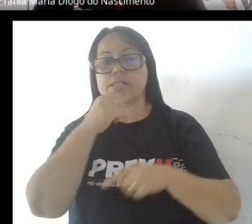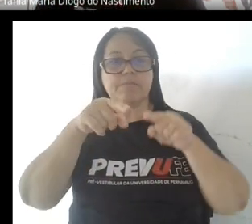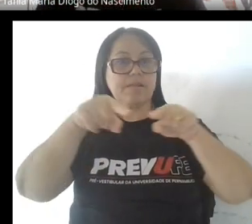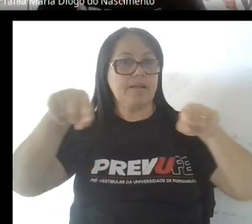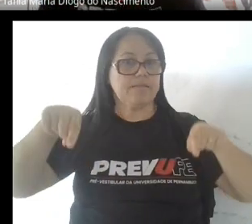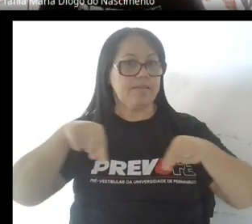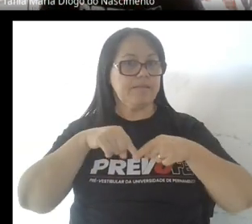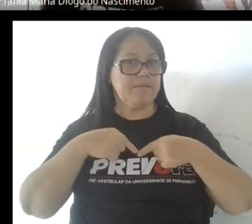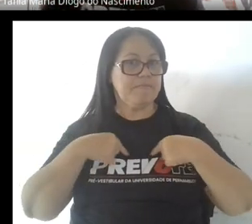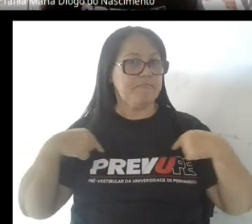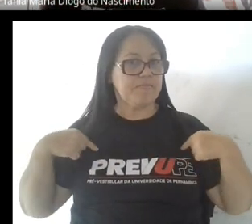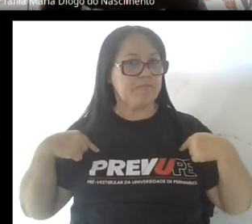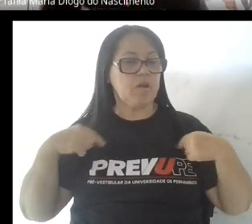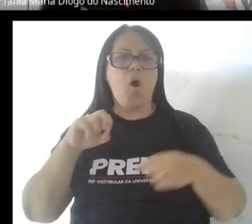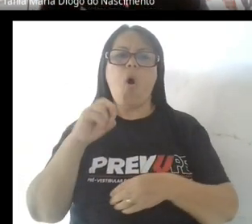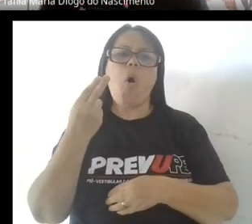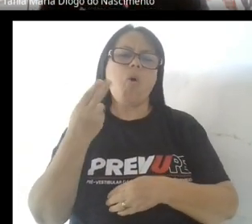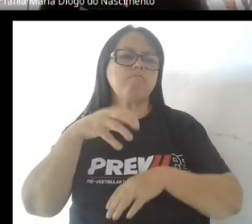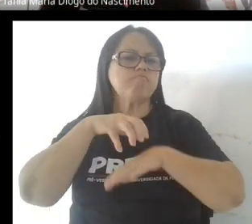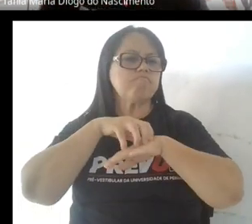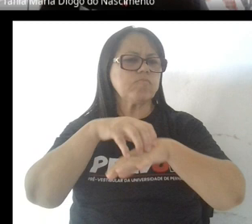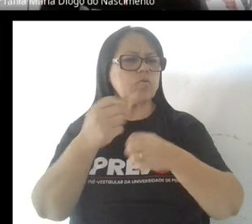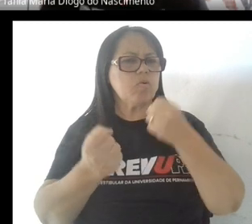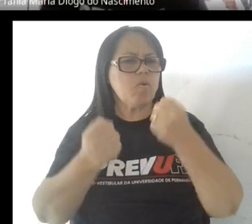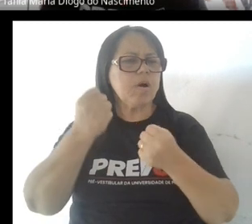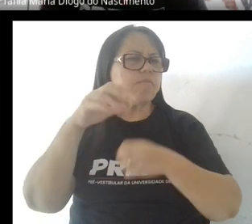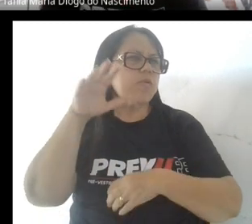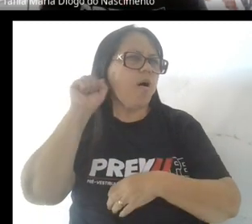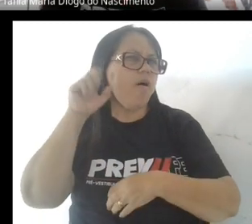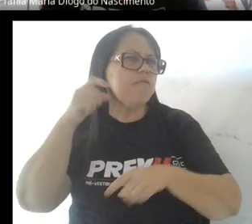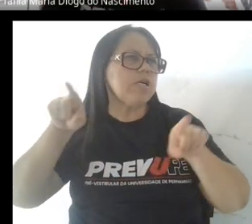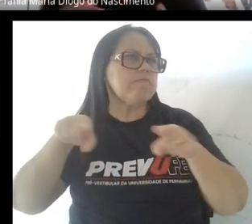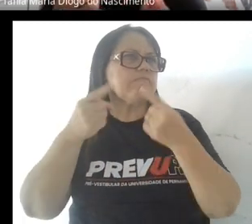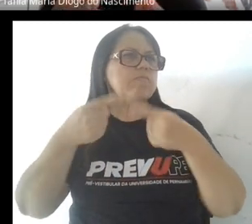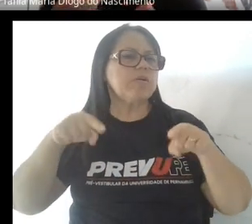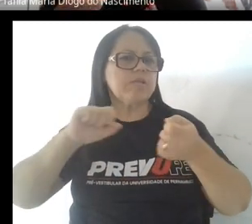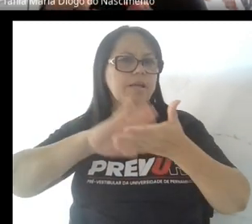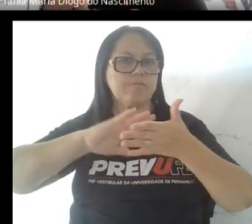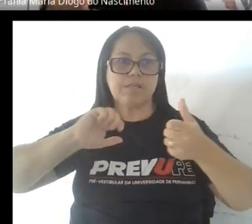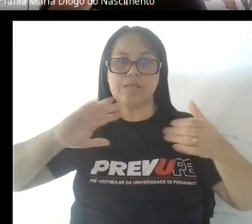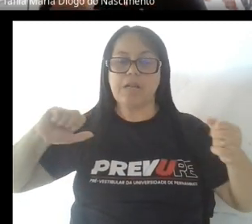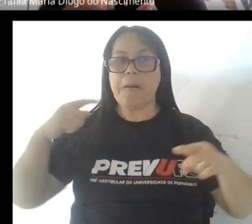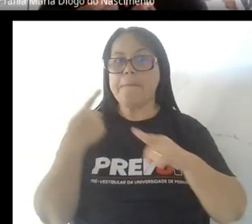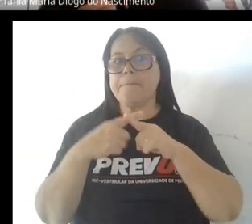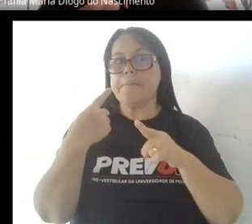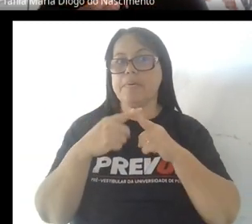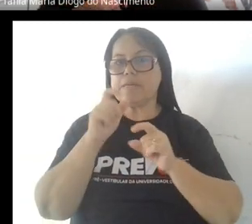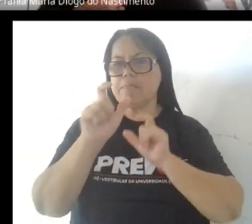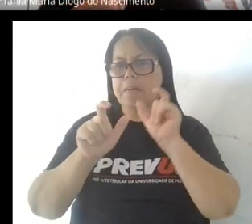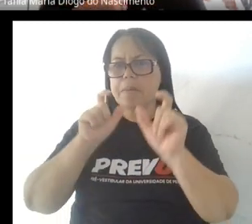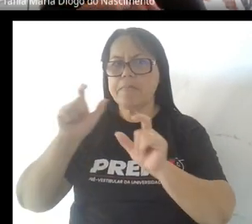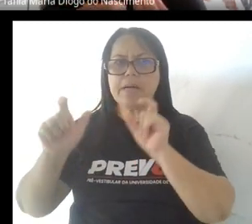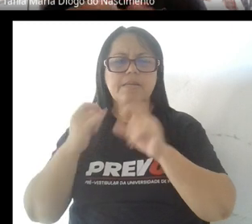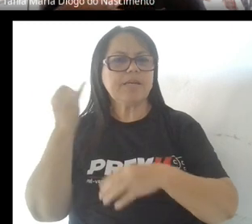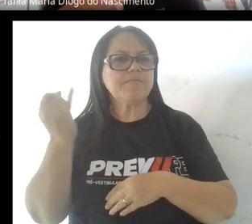ejemplo, en autobús, escucha canciones en español. Porque las palabras se te van inculcando